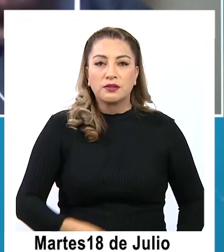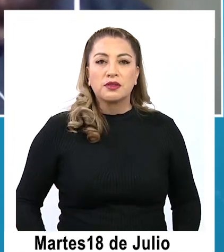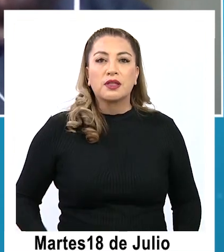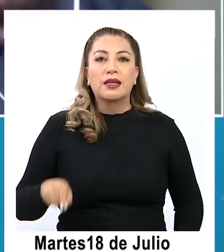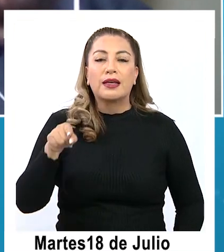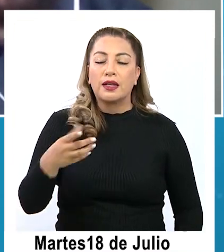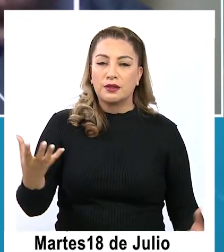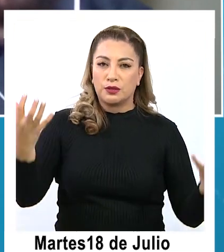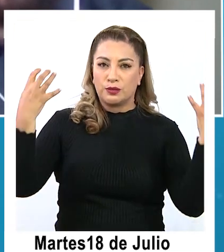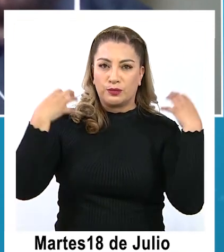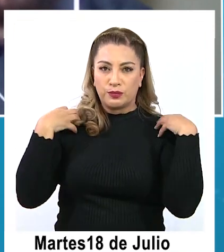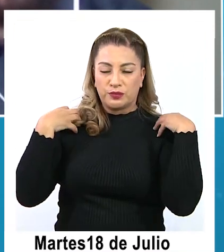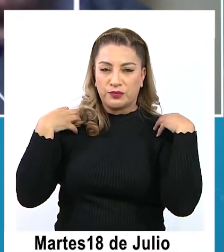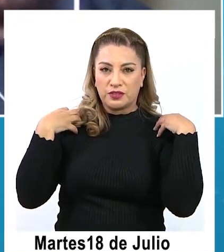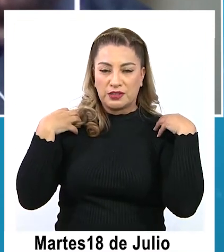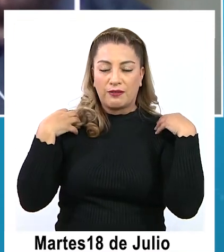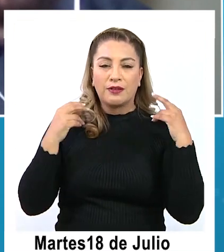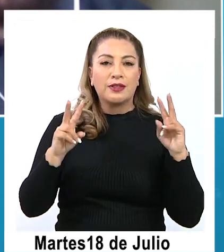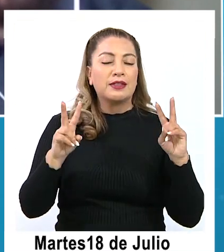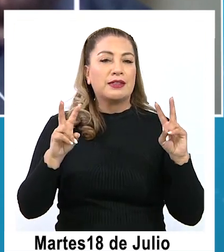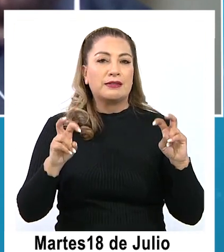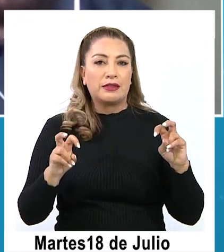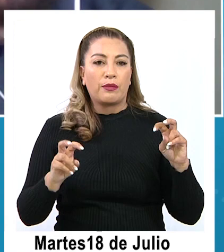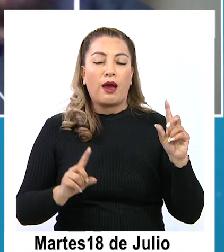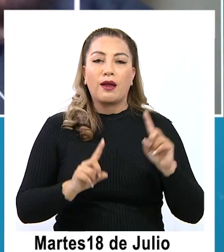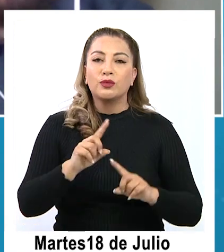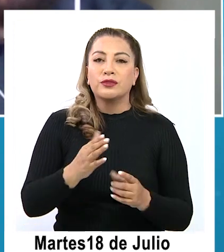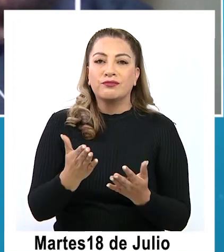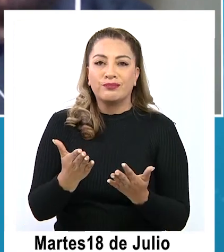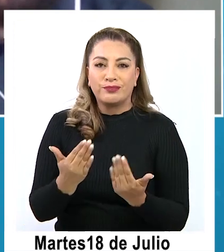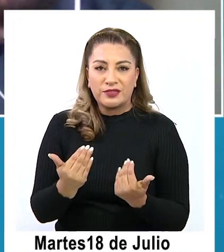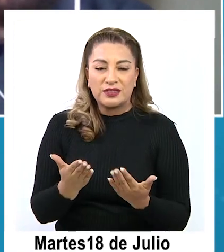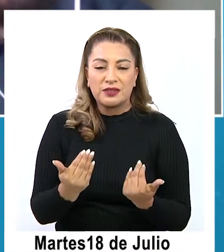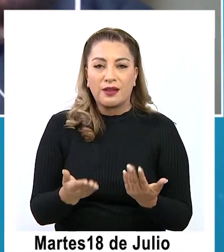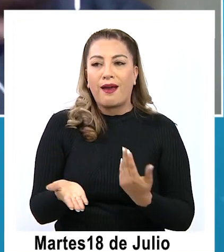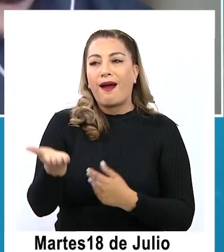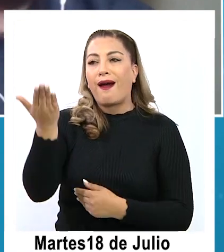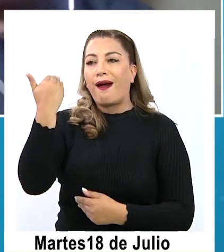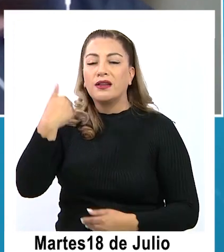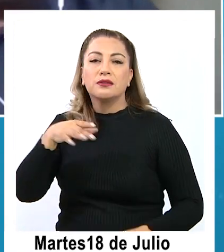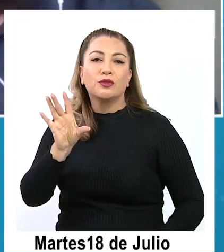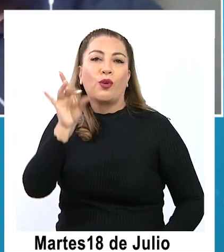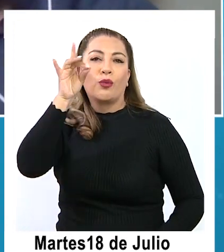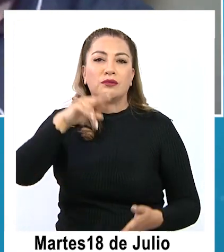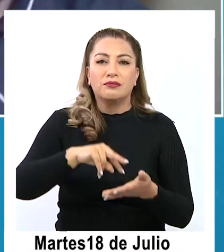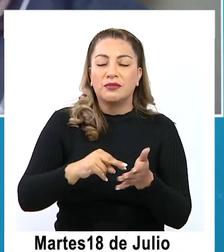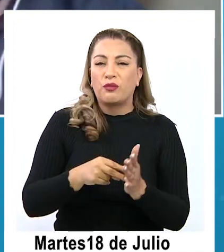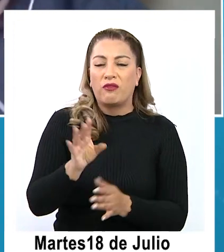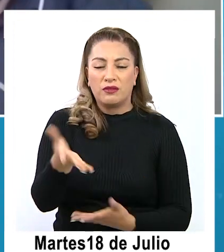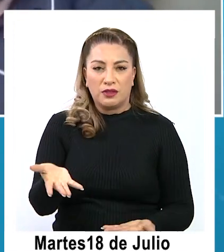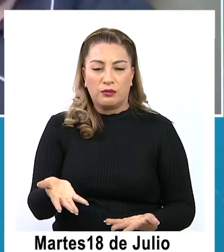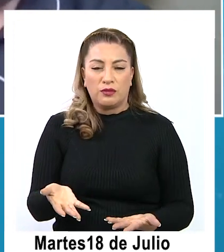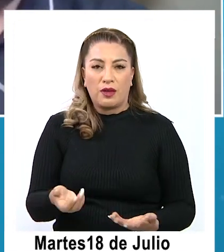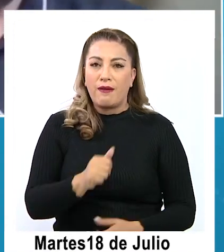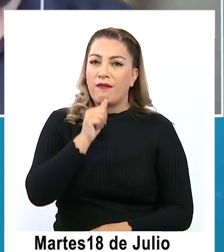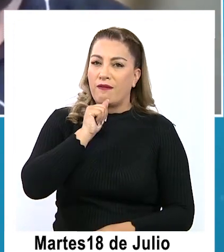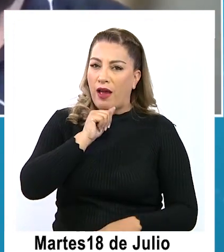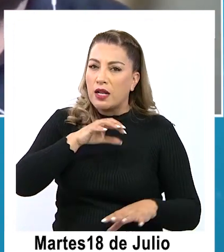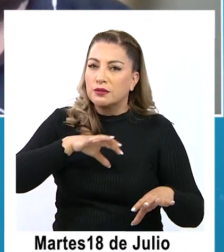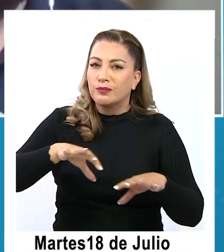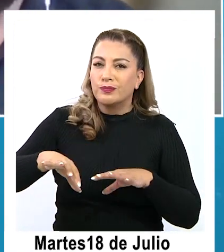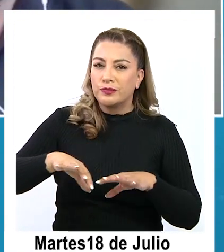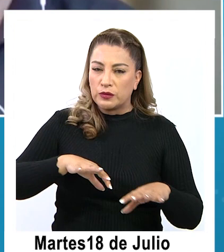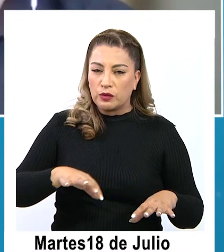se ha hecho cargo frente a una necesidad que ya habíamos visualizado por las carencias que nos